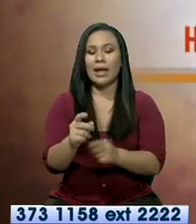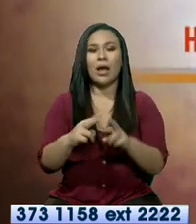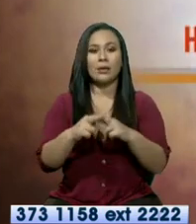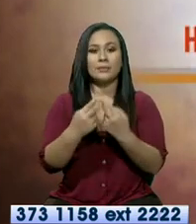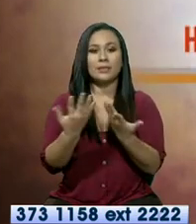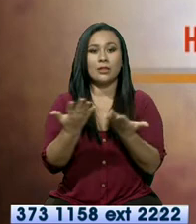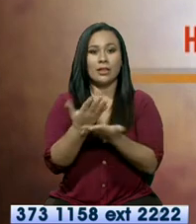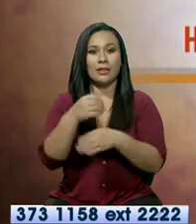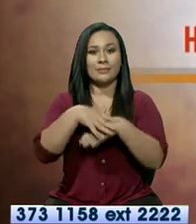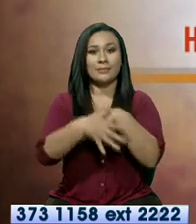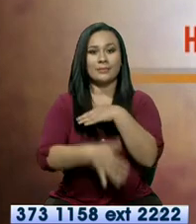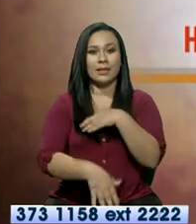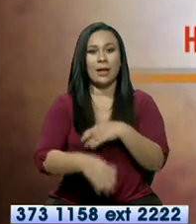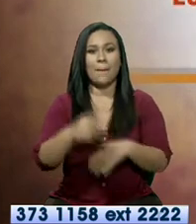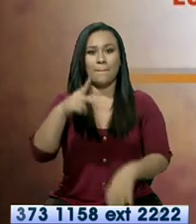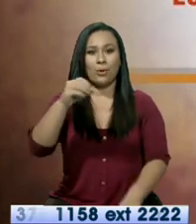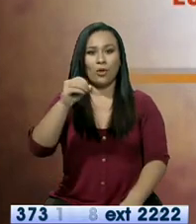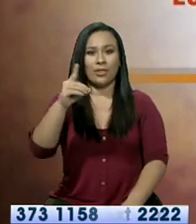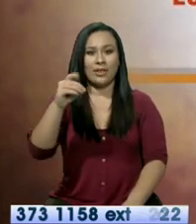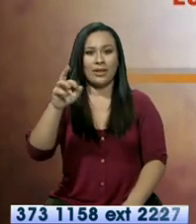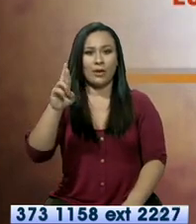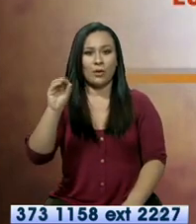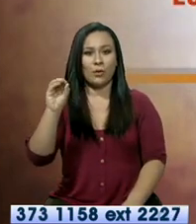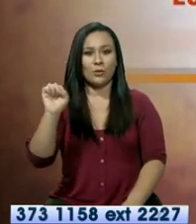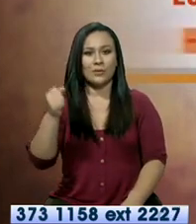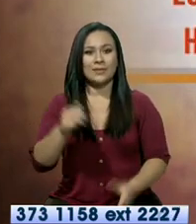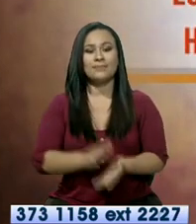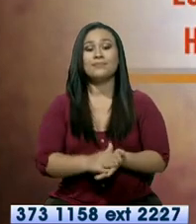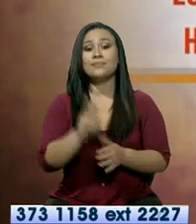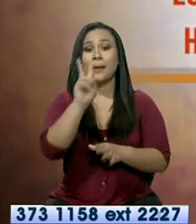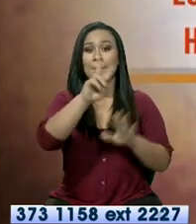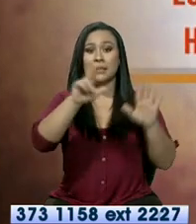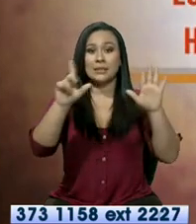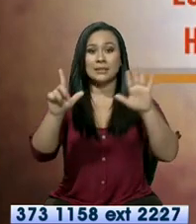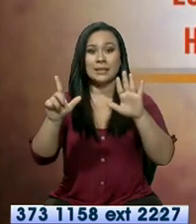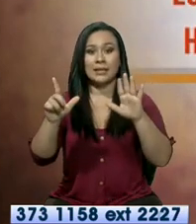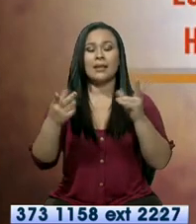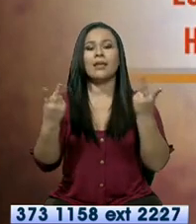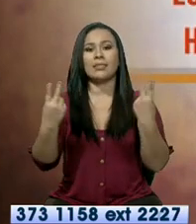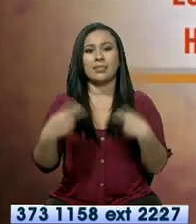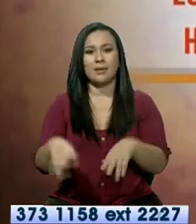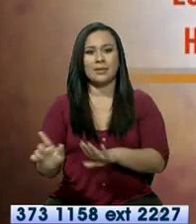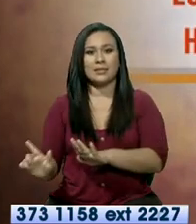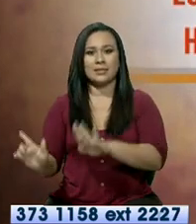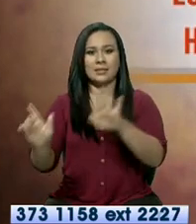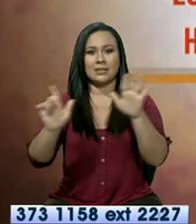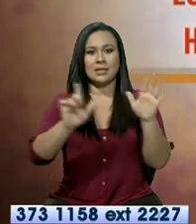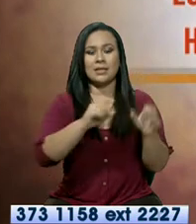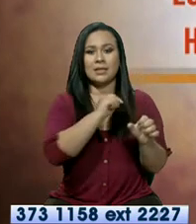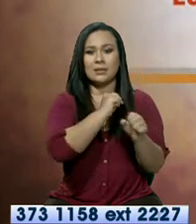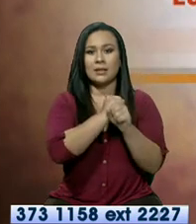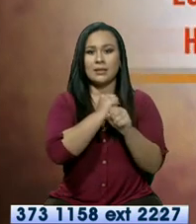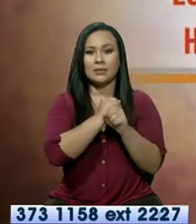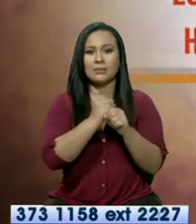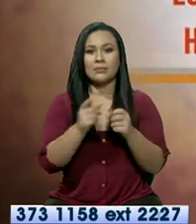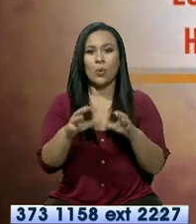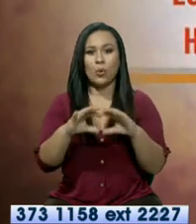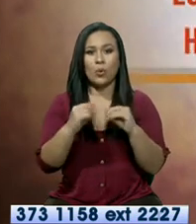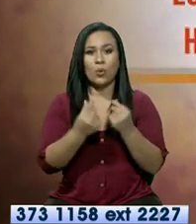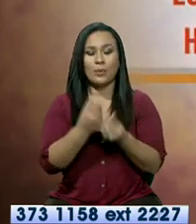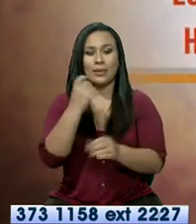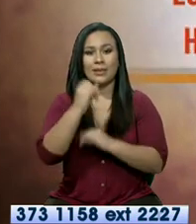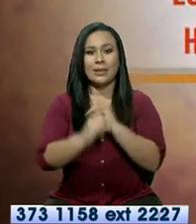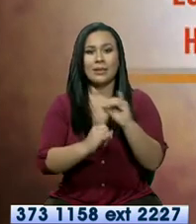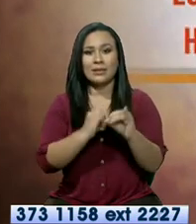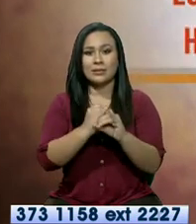Cascada La Poderosa. Para el 27 se tiene planificado efectuar la séptima feria productiva y el foro internacional